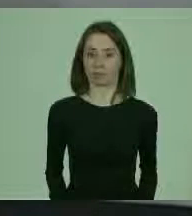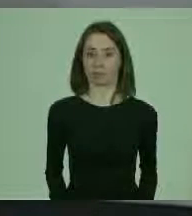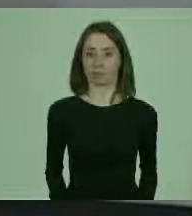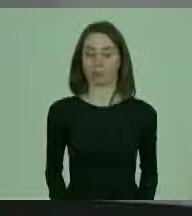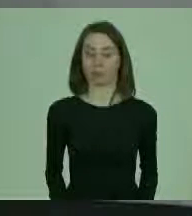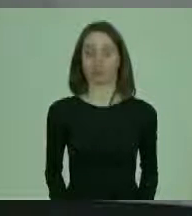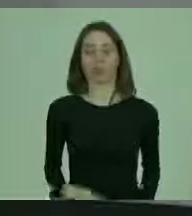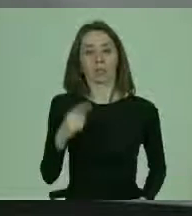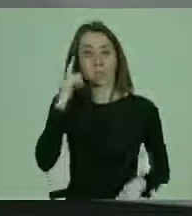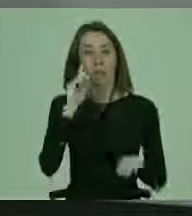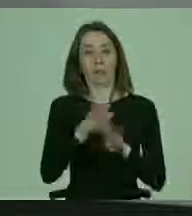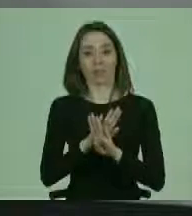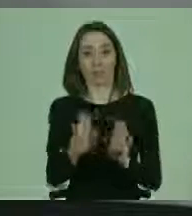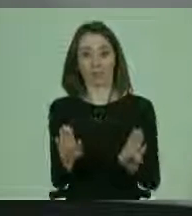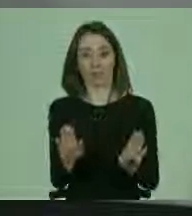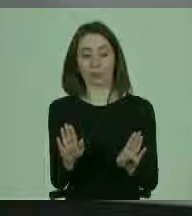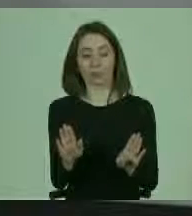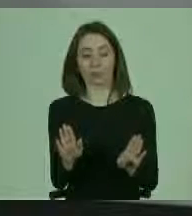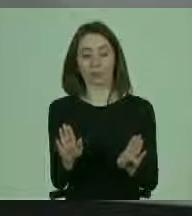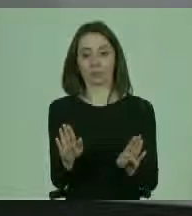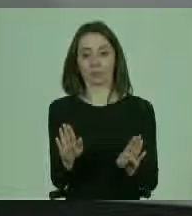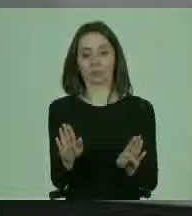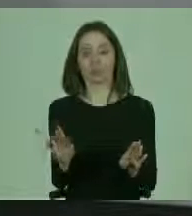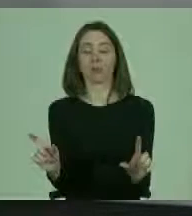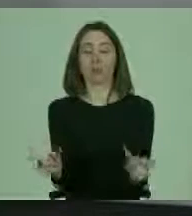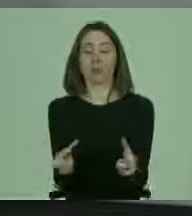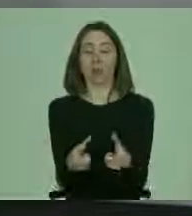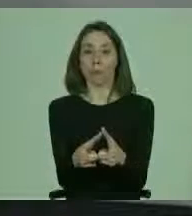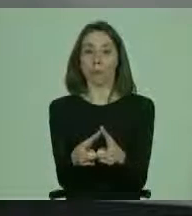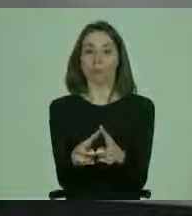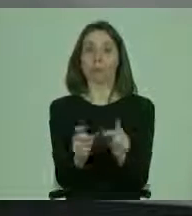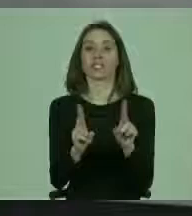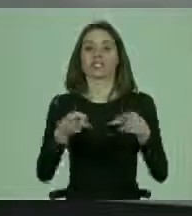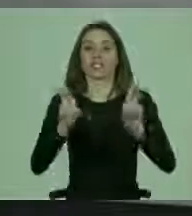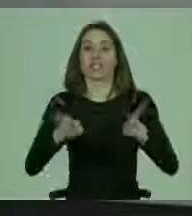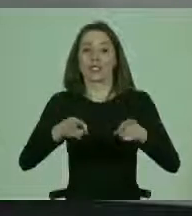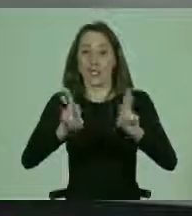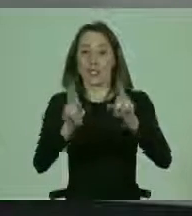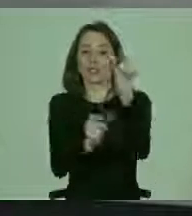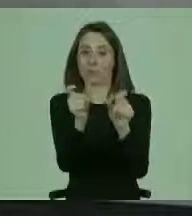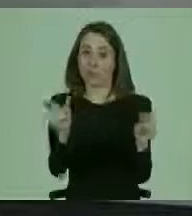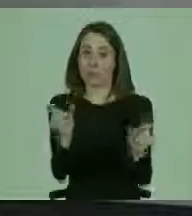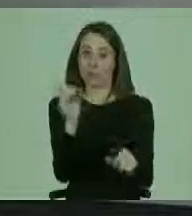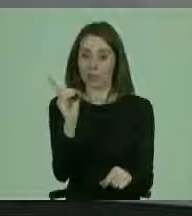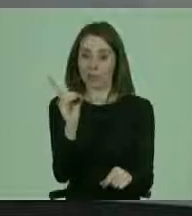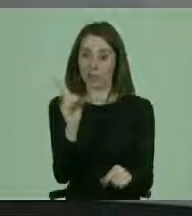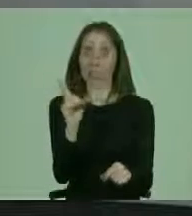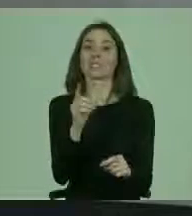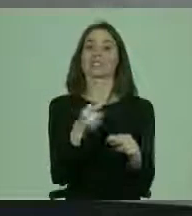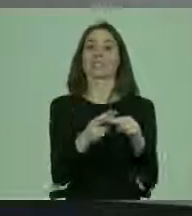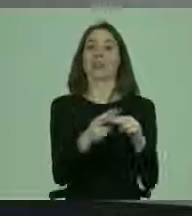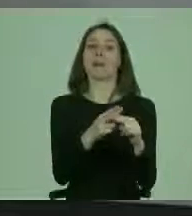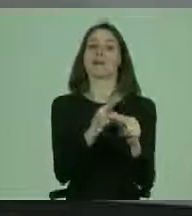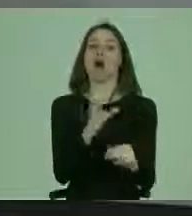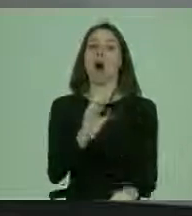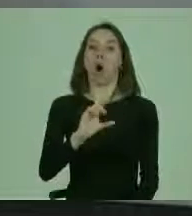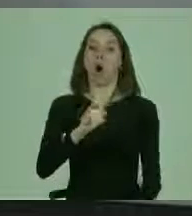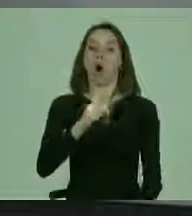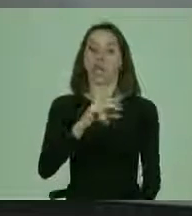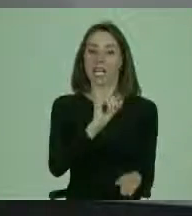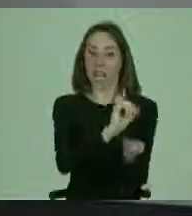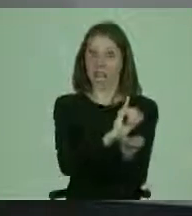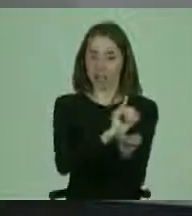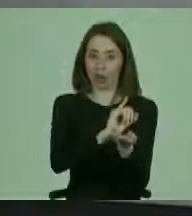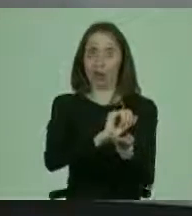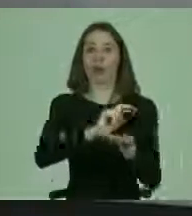Para terminar, el Comité sobre Derecho de las Personas con Discapacidad, órgano de tratado de la